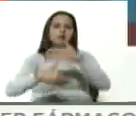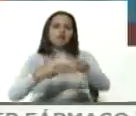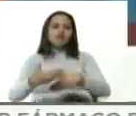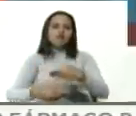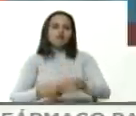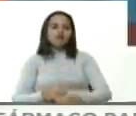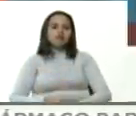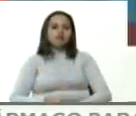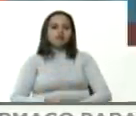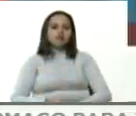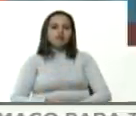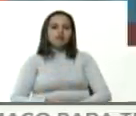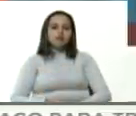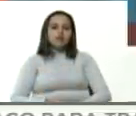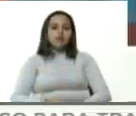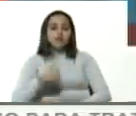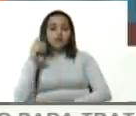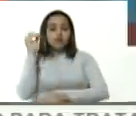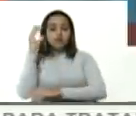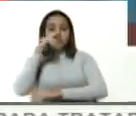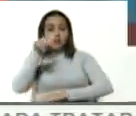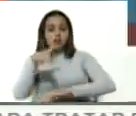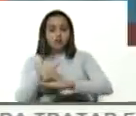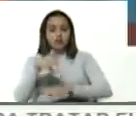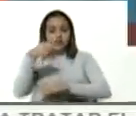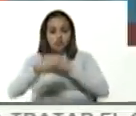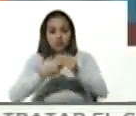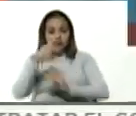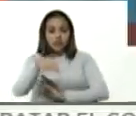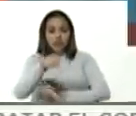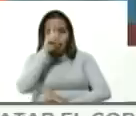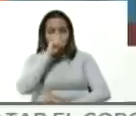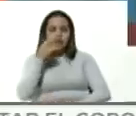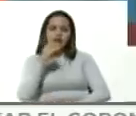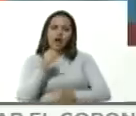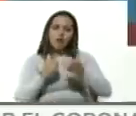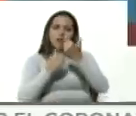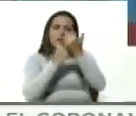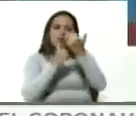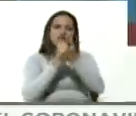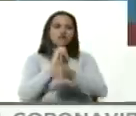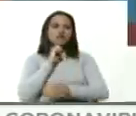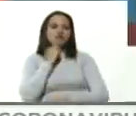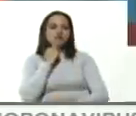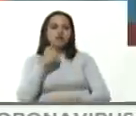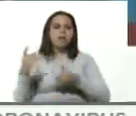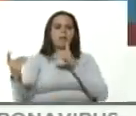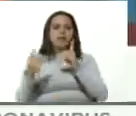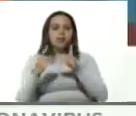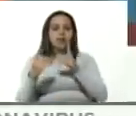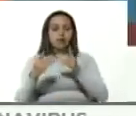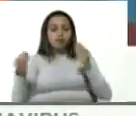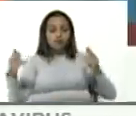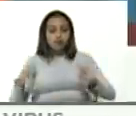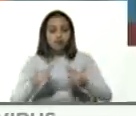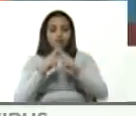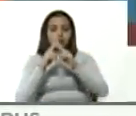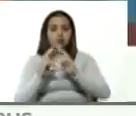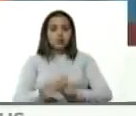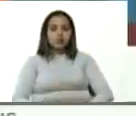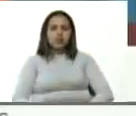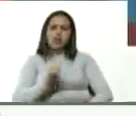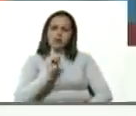que ha de hacerse este año hemos contado siempre con el apoyo de Rusia para el diálogo para que el encuentro incluso con la otra